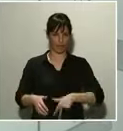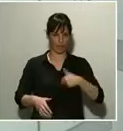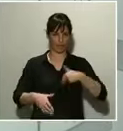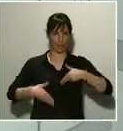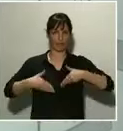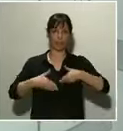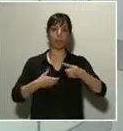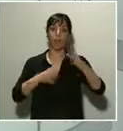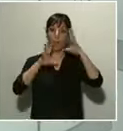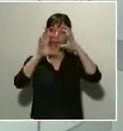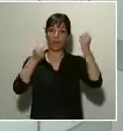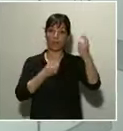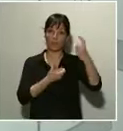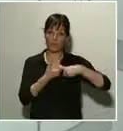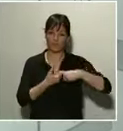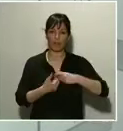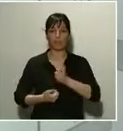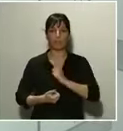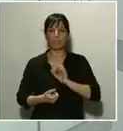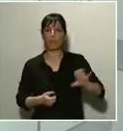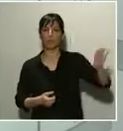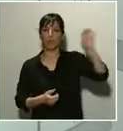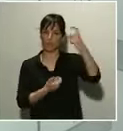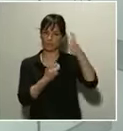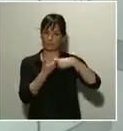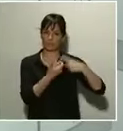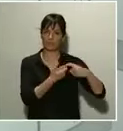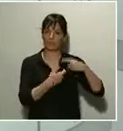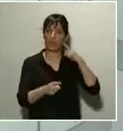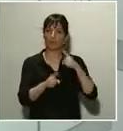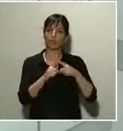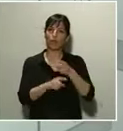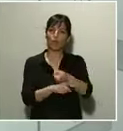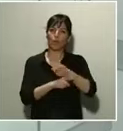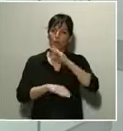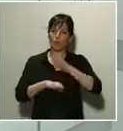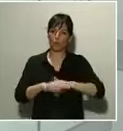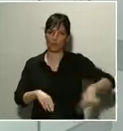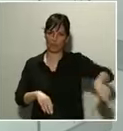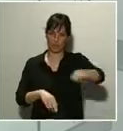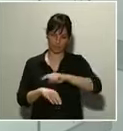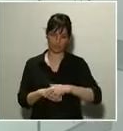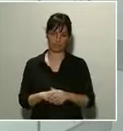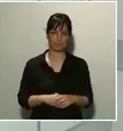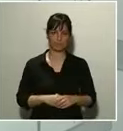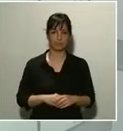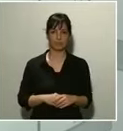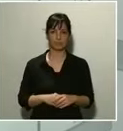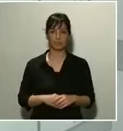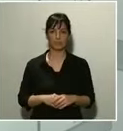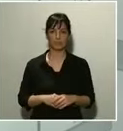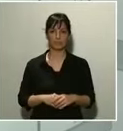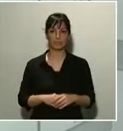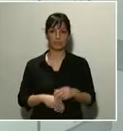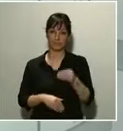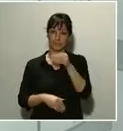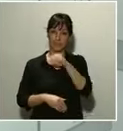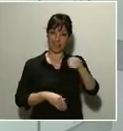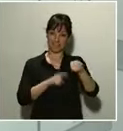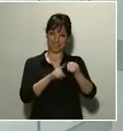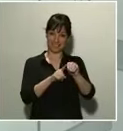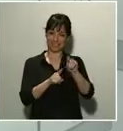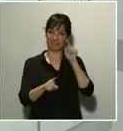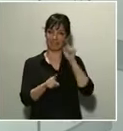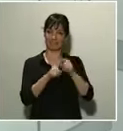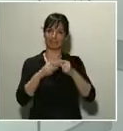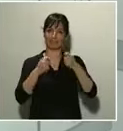y las Cumplimiento. Adicionalmente, y en la línea de facilitar el desarrollo